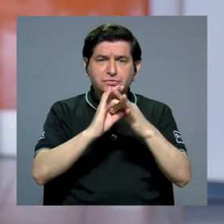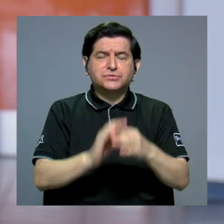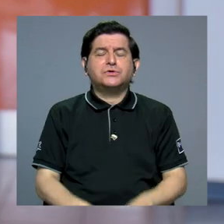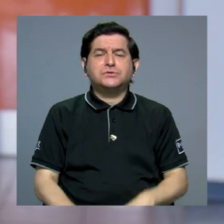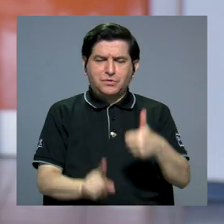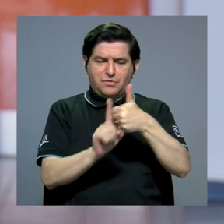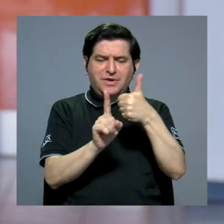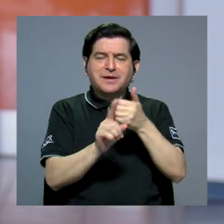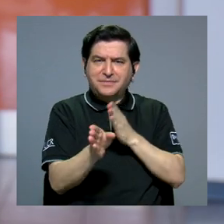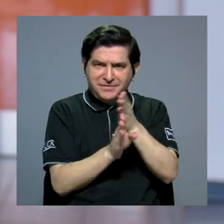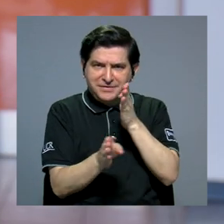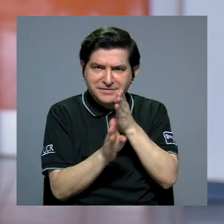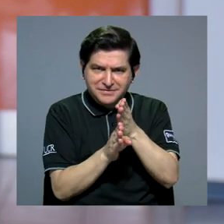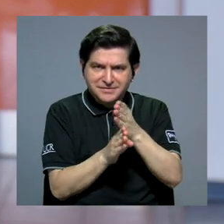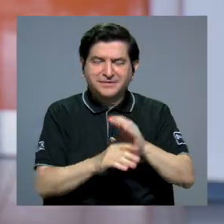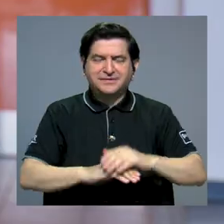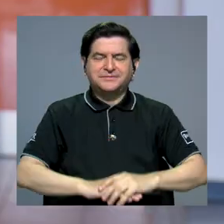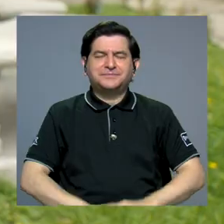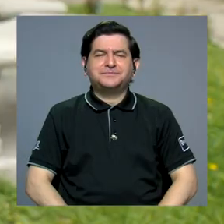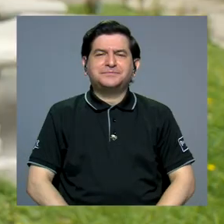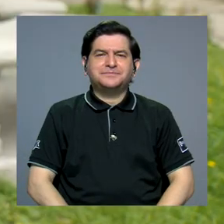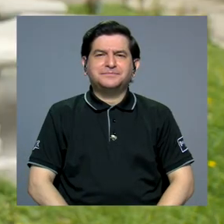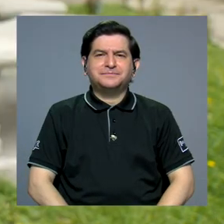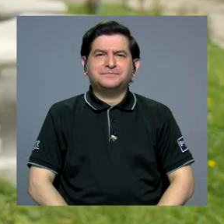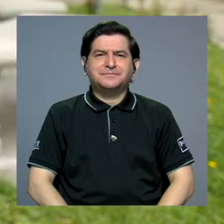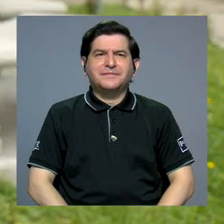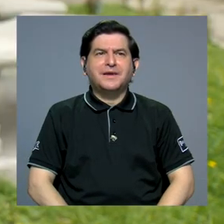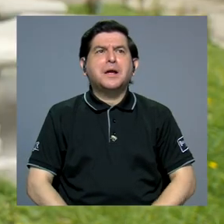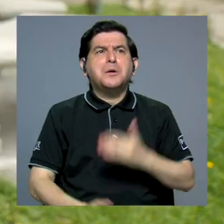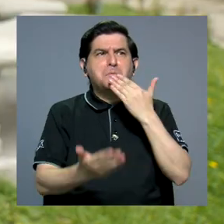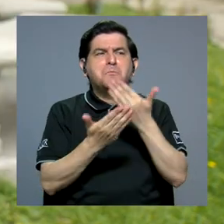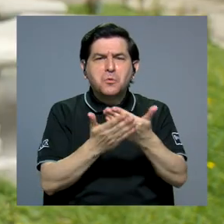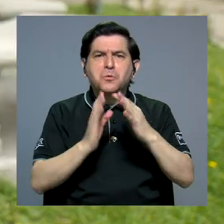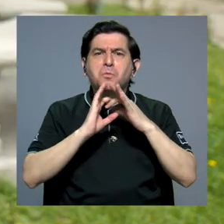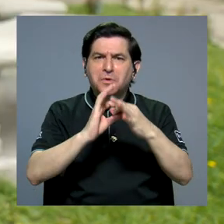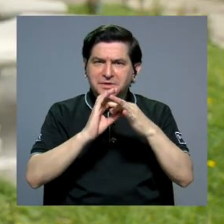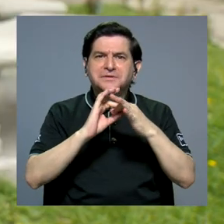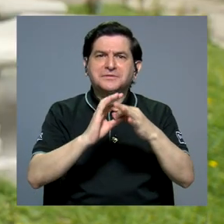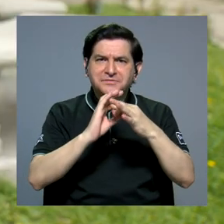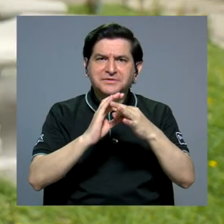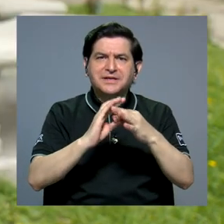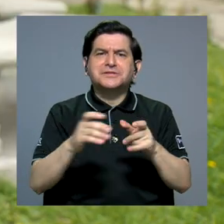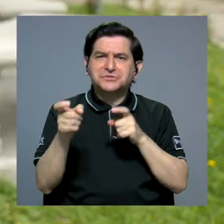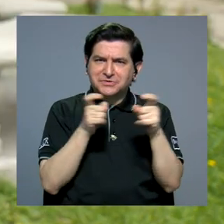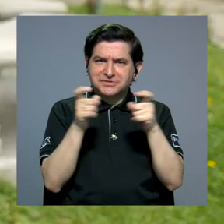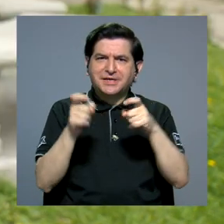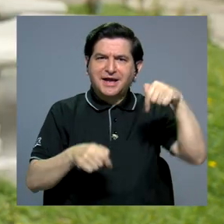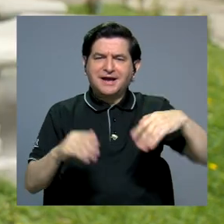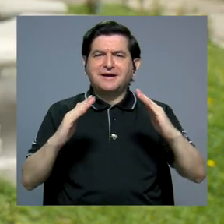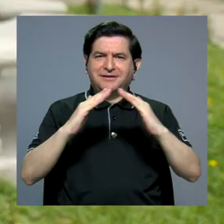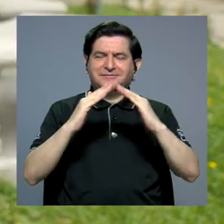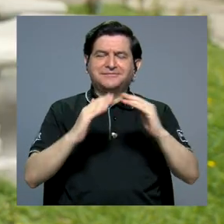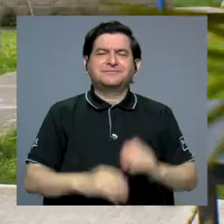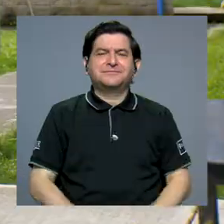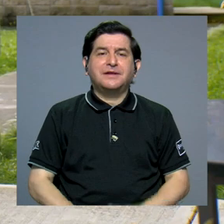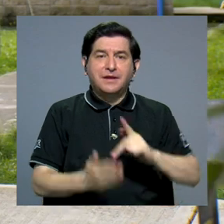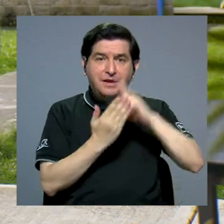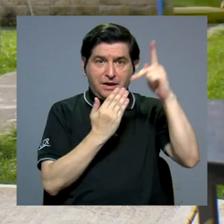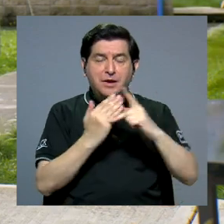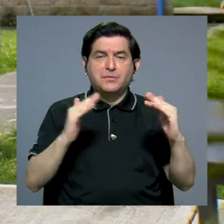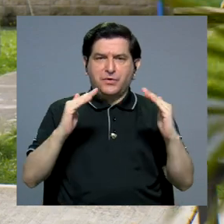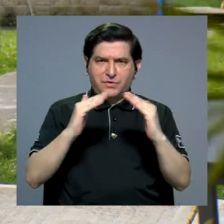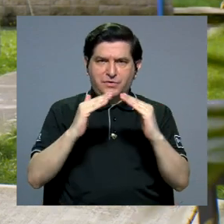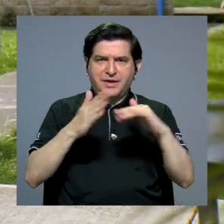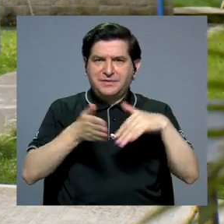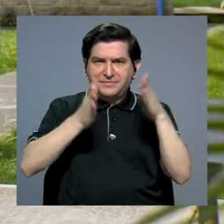relacionados con nuestras propias carreras. Entonces es una muy buena relación, digamos, que se maneja aquí en residencias. El